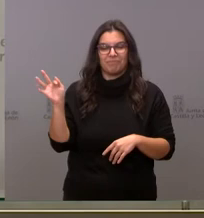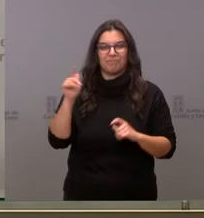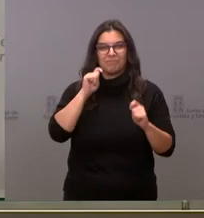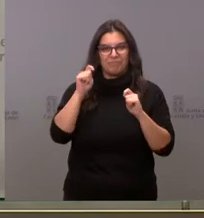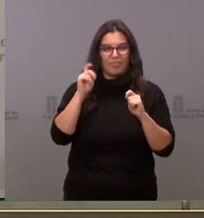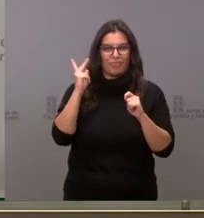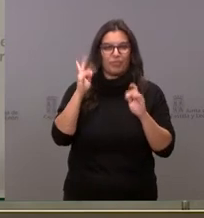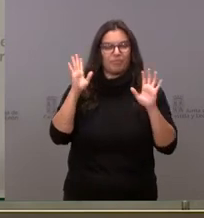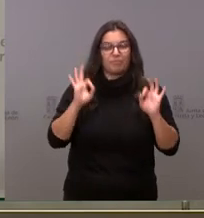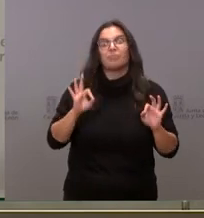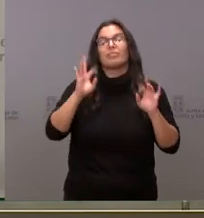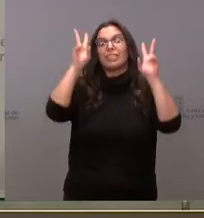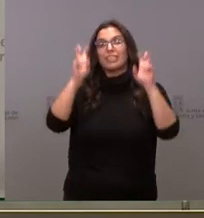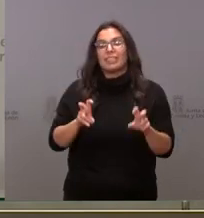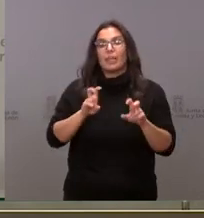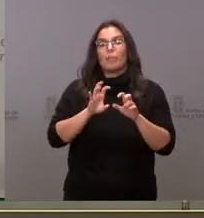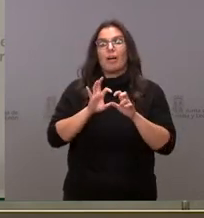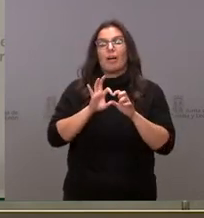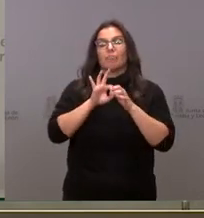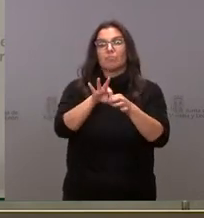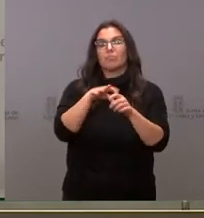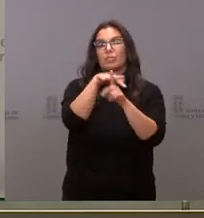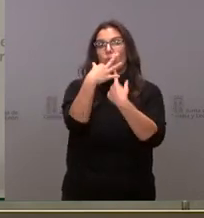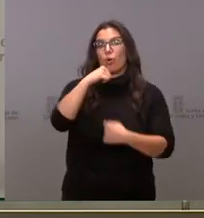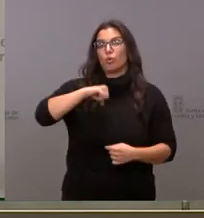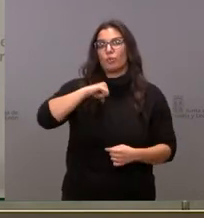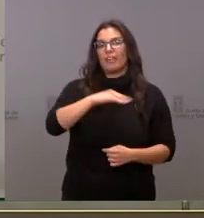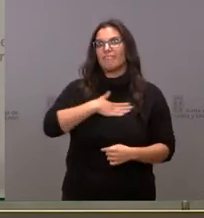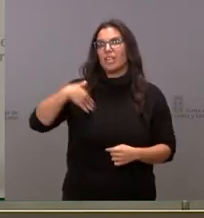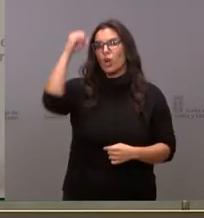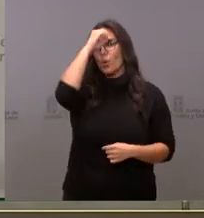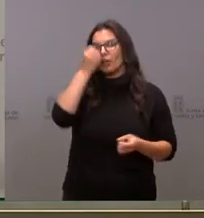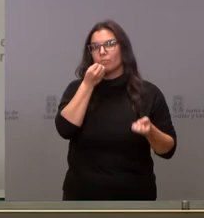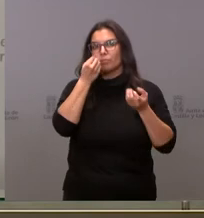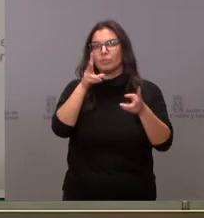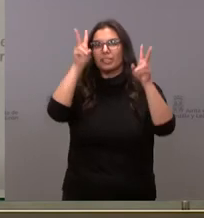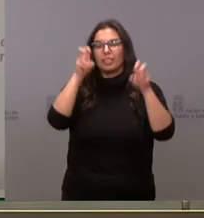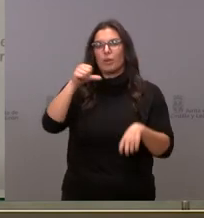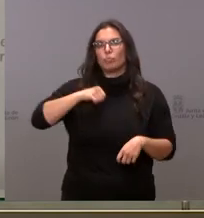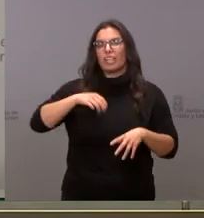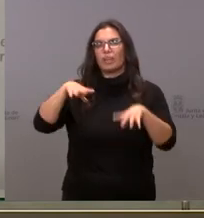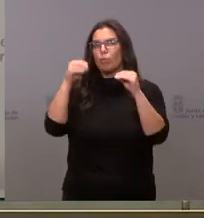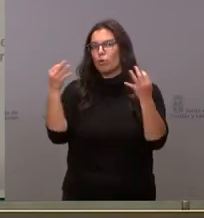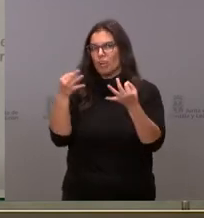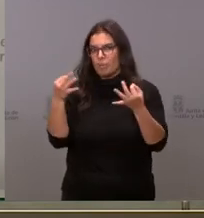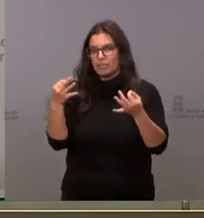En relación a la situación de los hospitales me gustaría que valorara lo que está ocurriendo en el UBU y luego